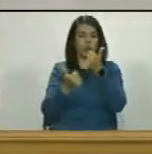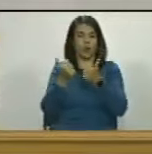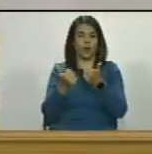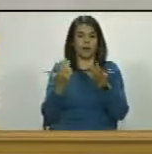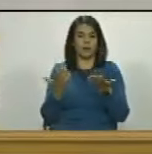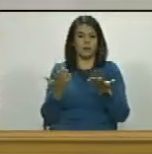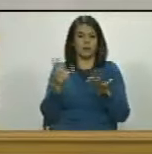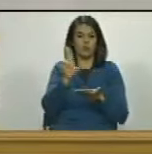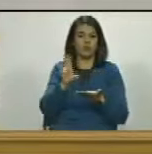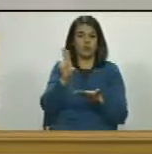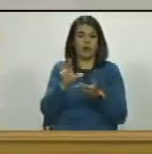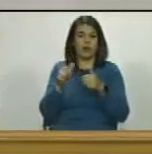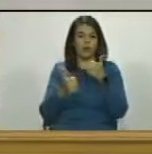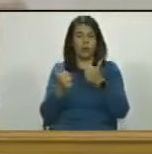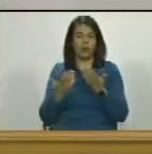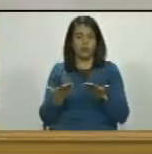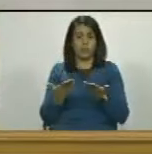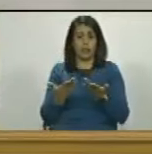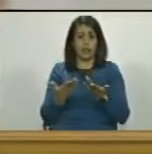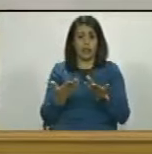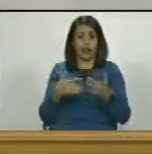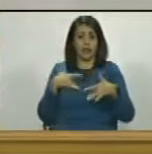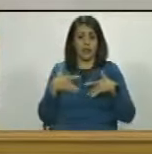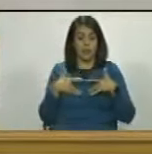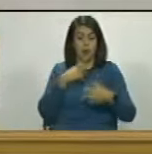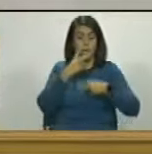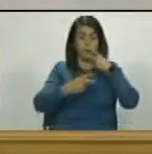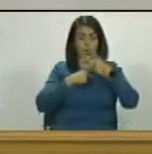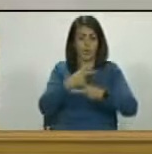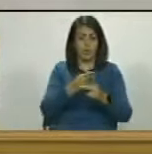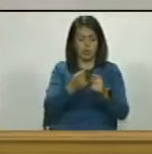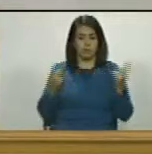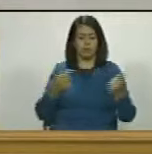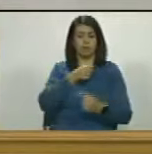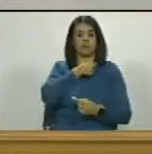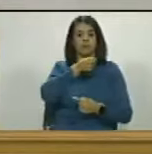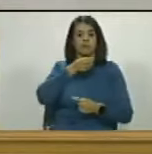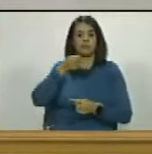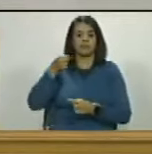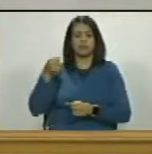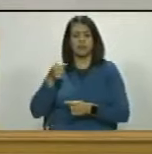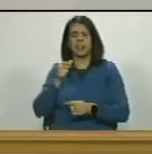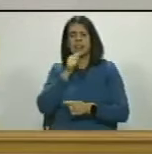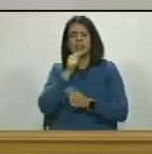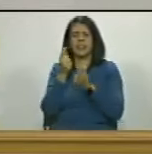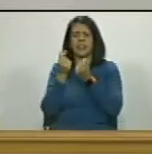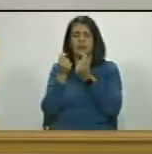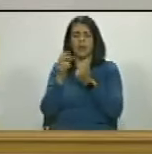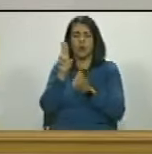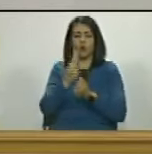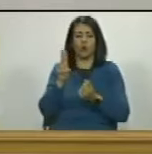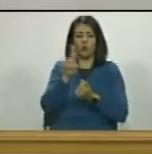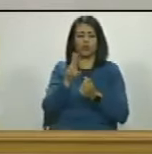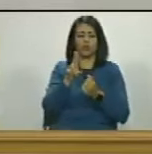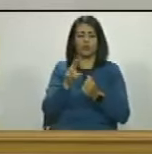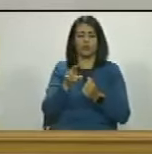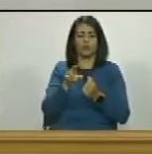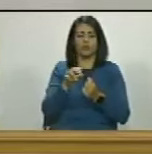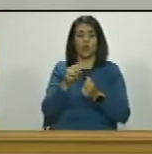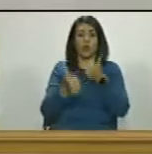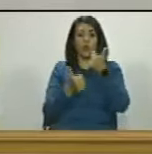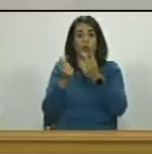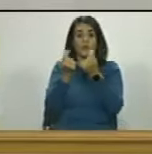con qué dinero montan los actos montan las ruedas de prensa con qué dinero mantienen